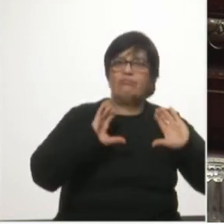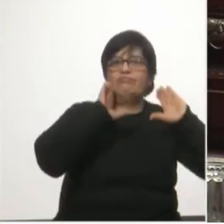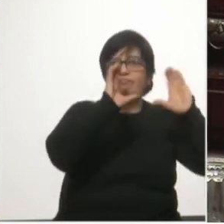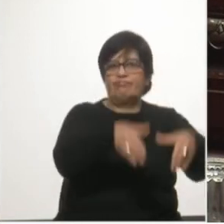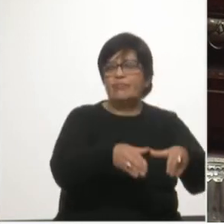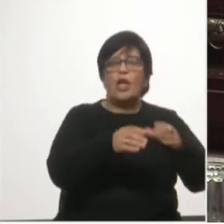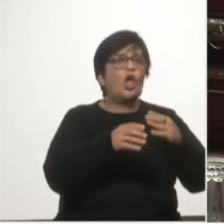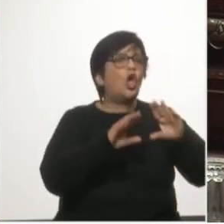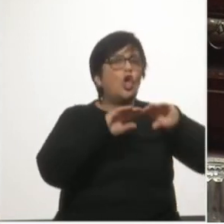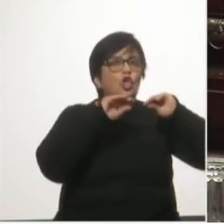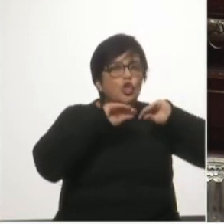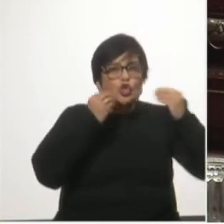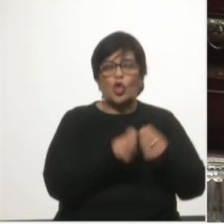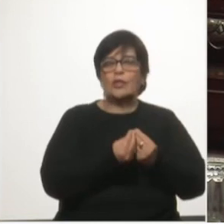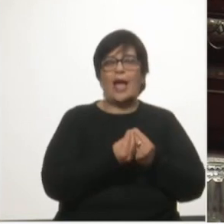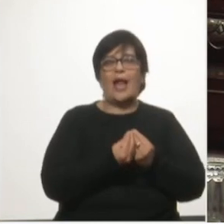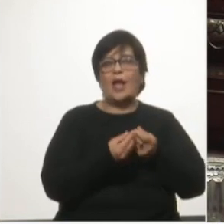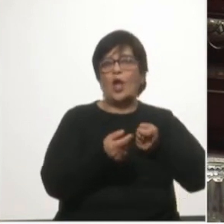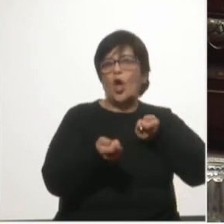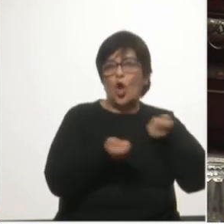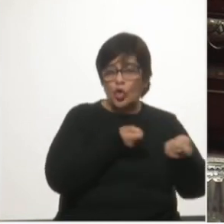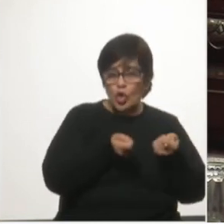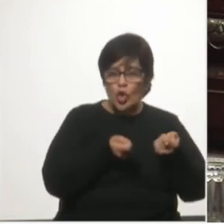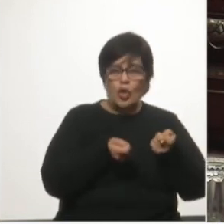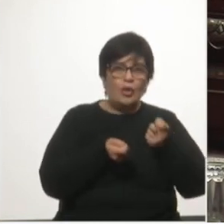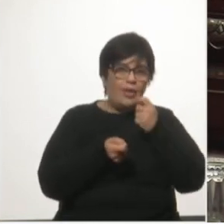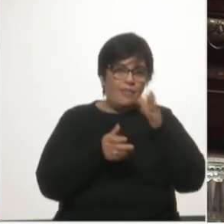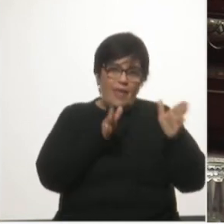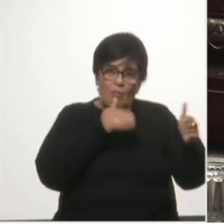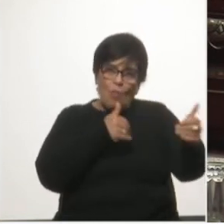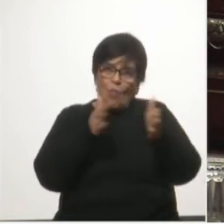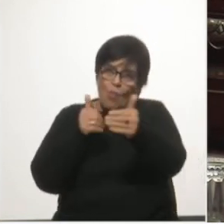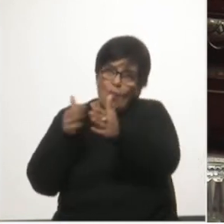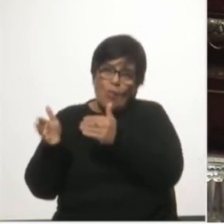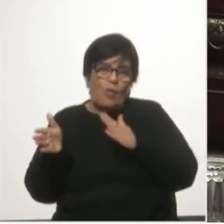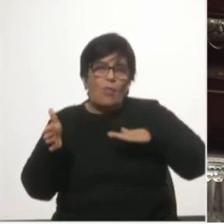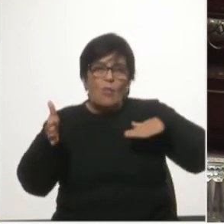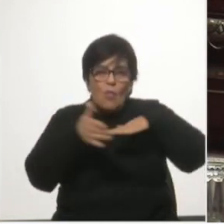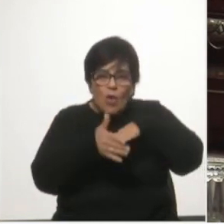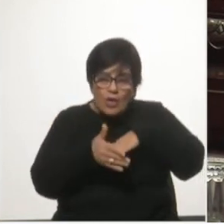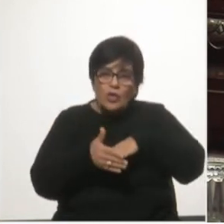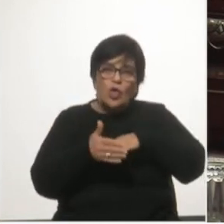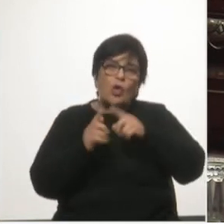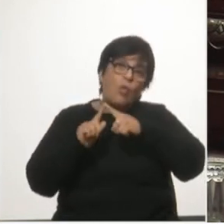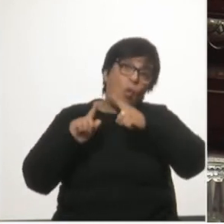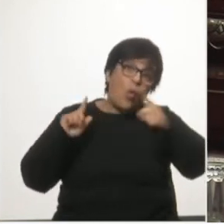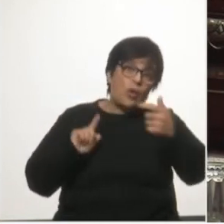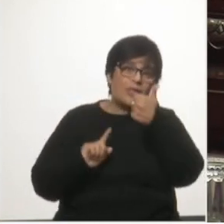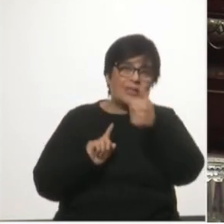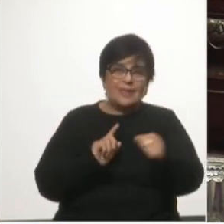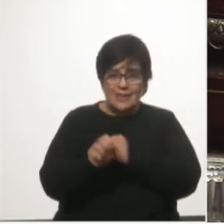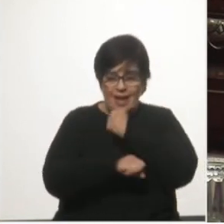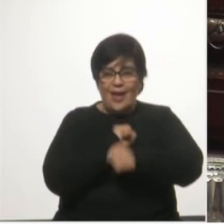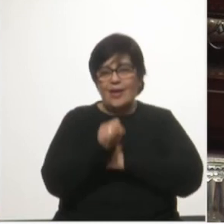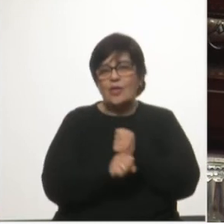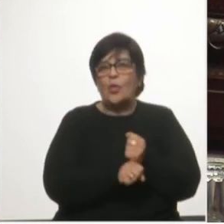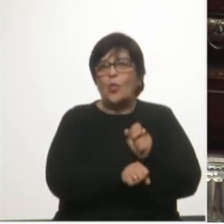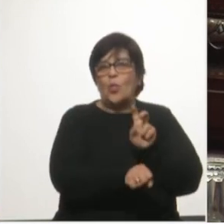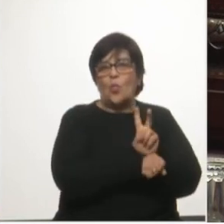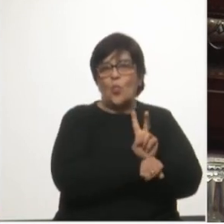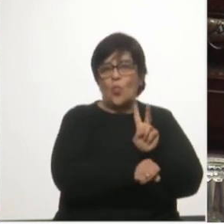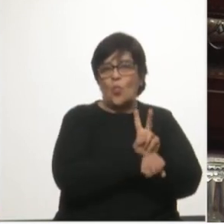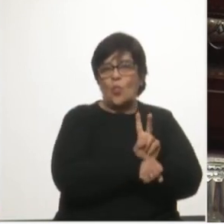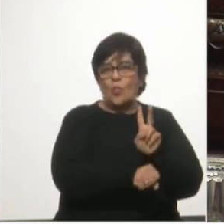control absoluto del movimiento de contenedores en el puerto por 60 años protegiéndola